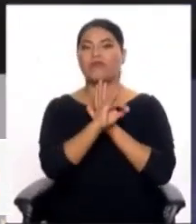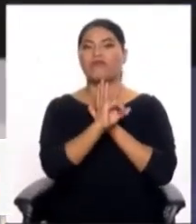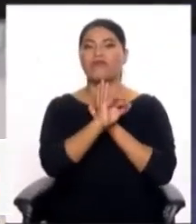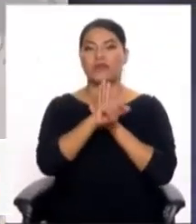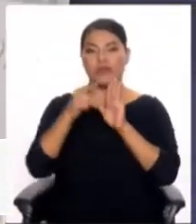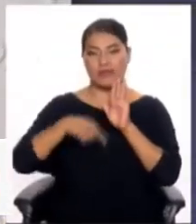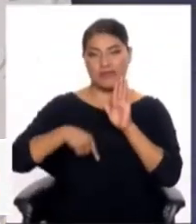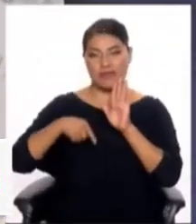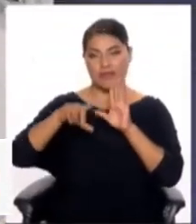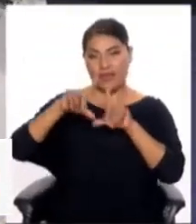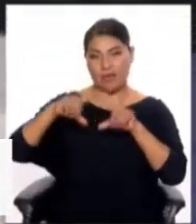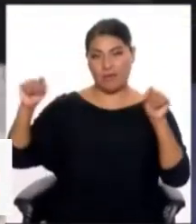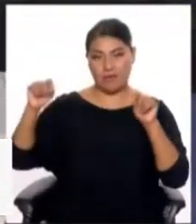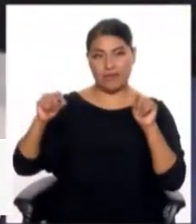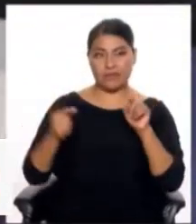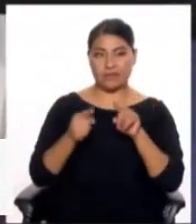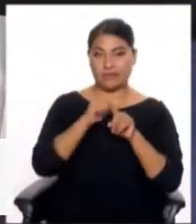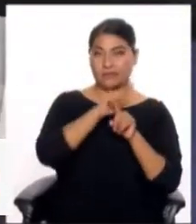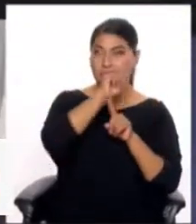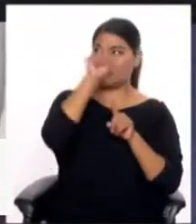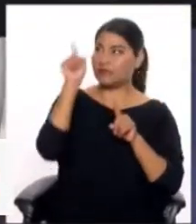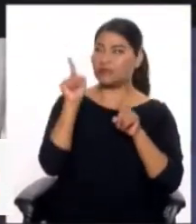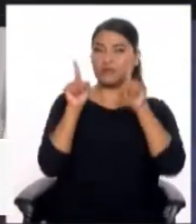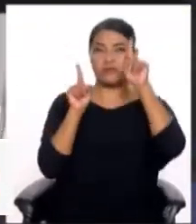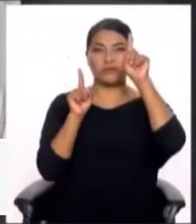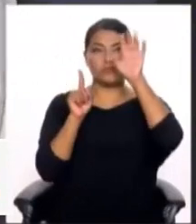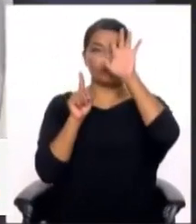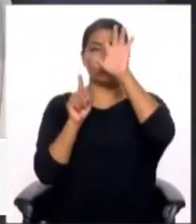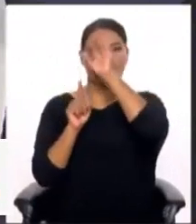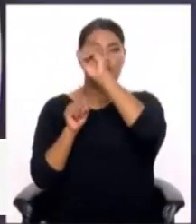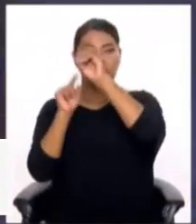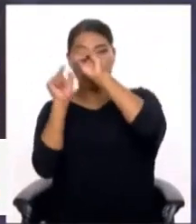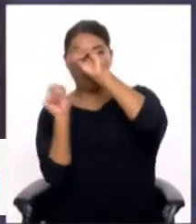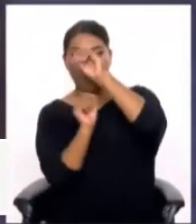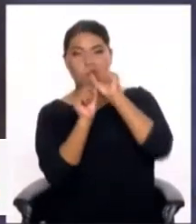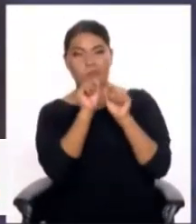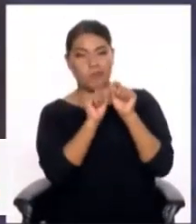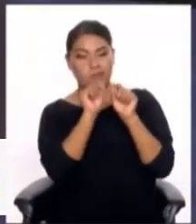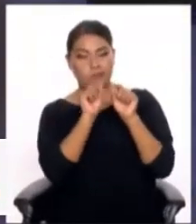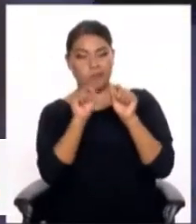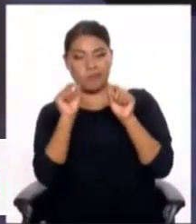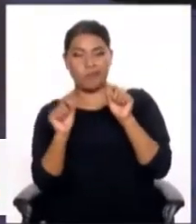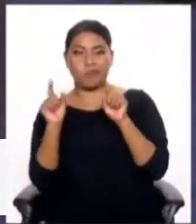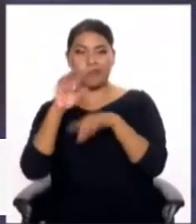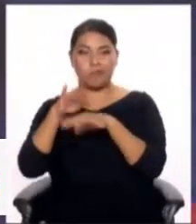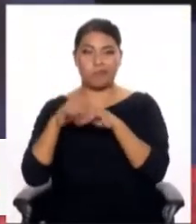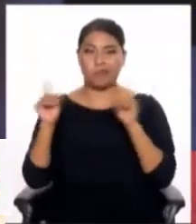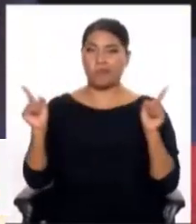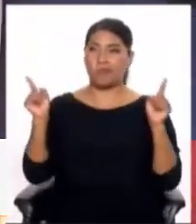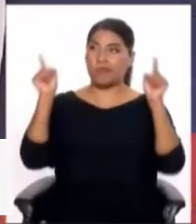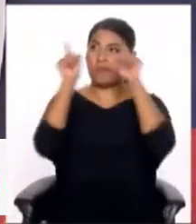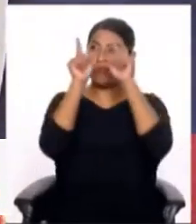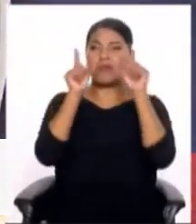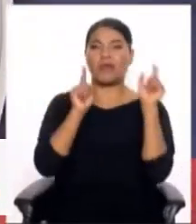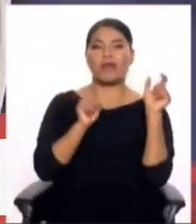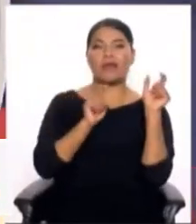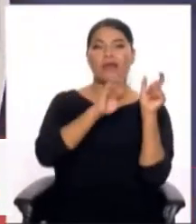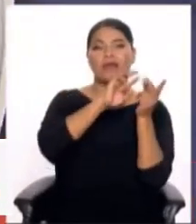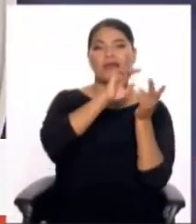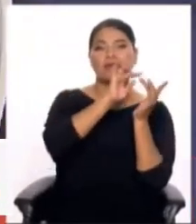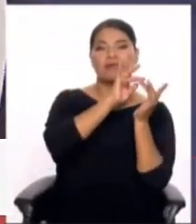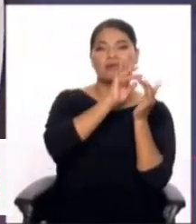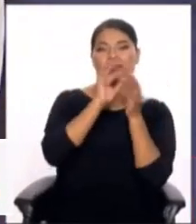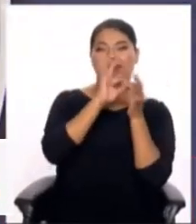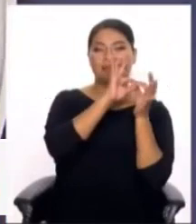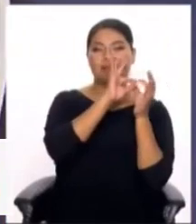parte central 150 en números con la leyenda relaciones diplomáticas. En la parte de